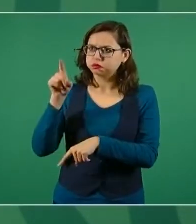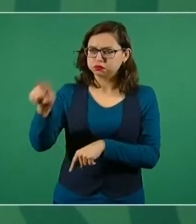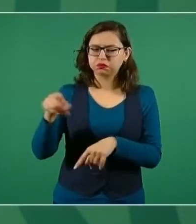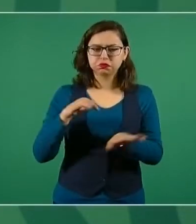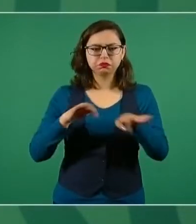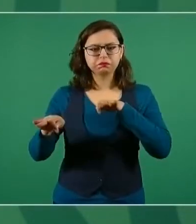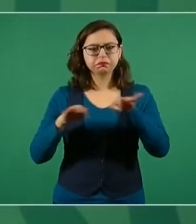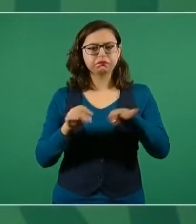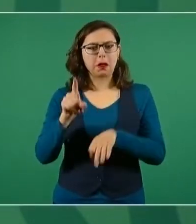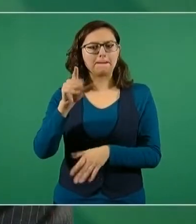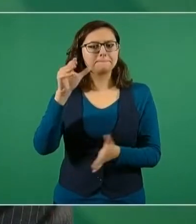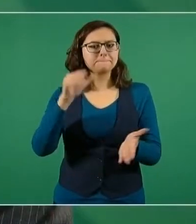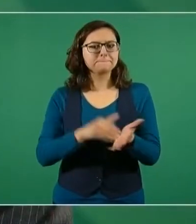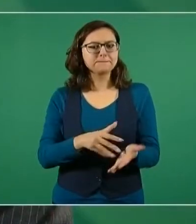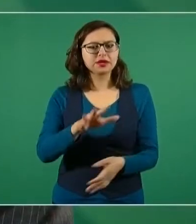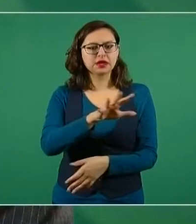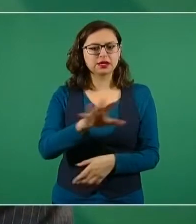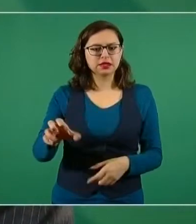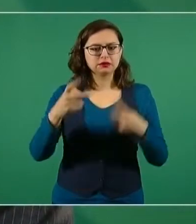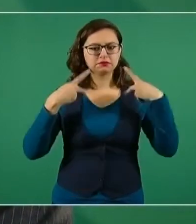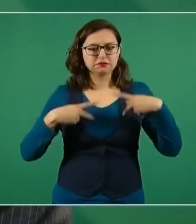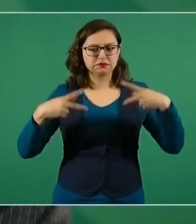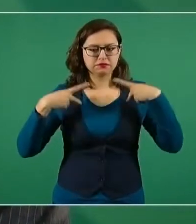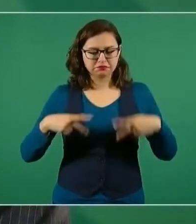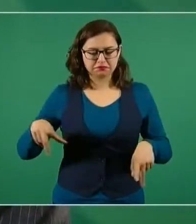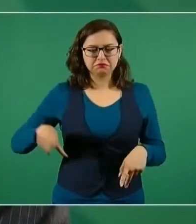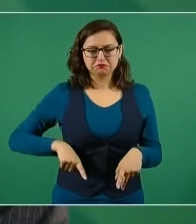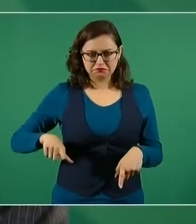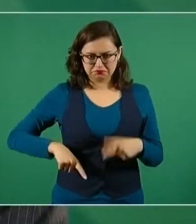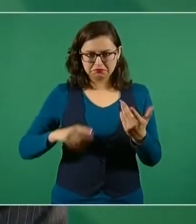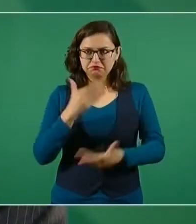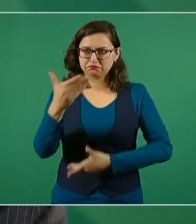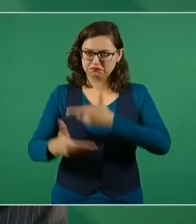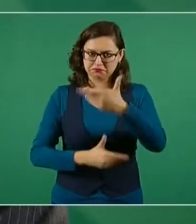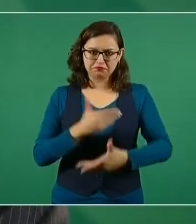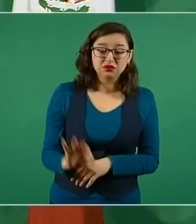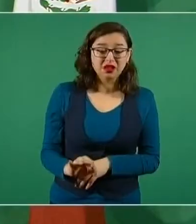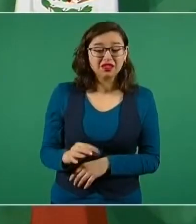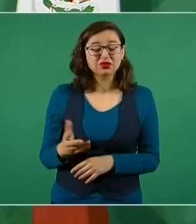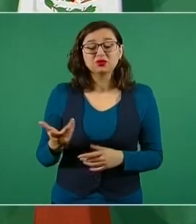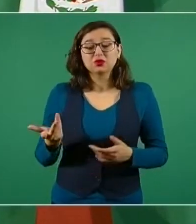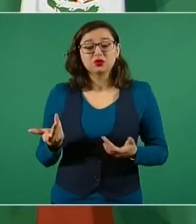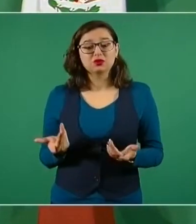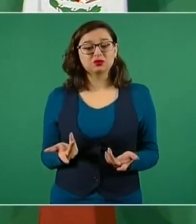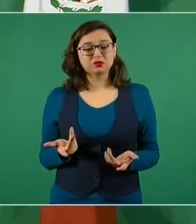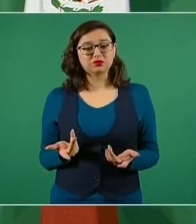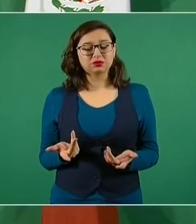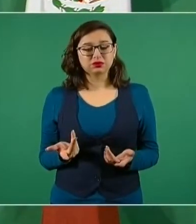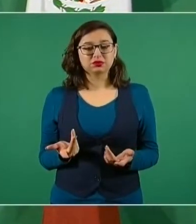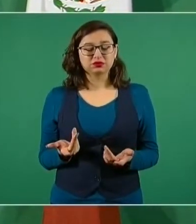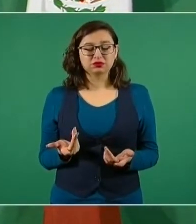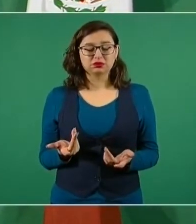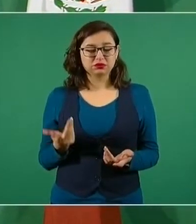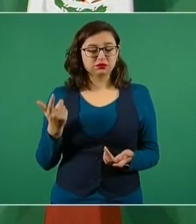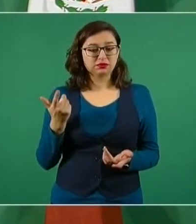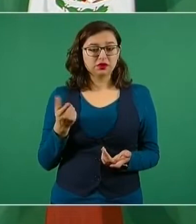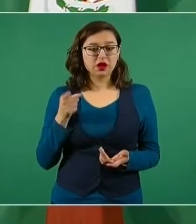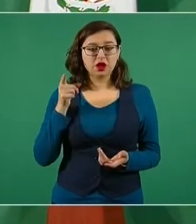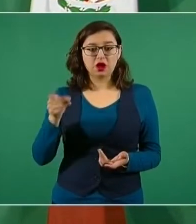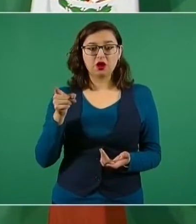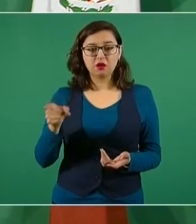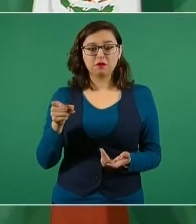servidores públicos en ese edificio de Acapulco. Desde Palacio Nacional, López Obrador